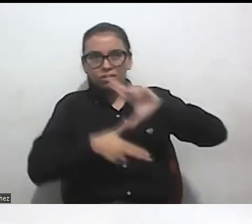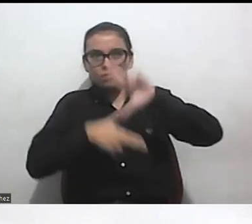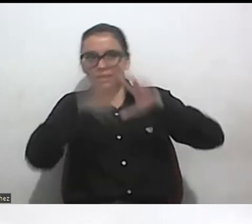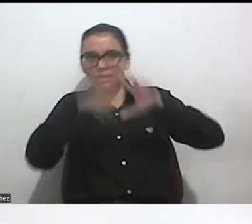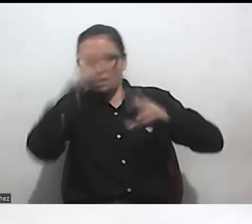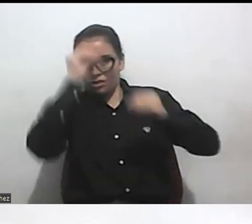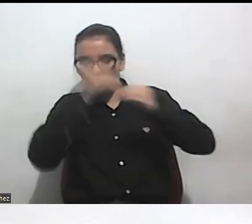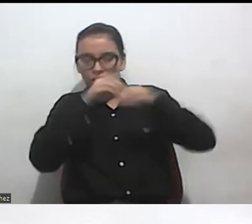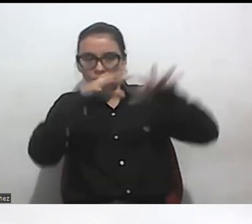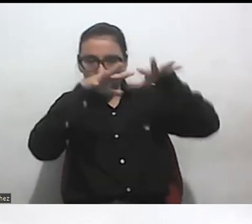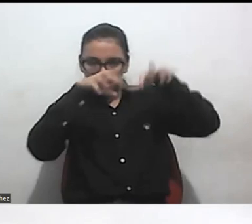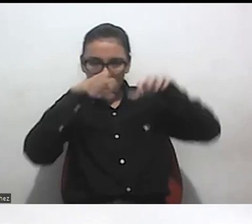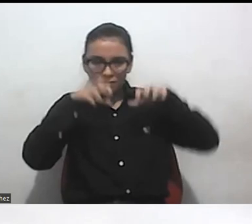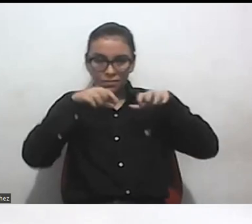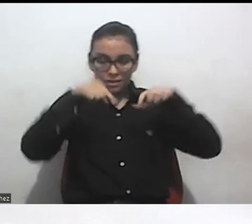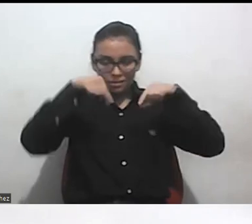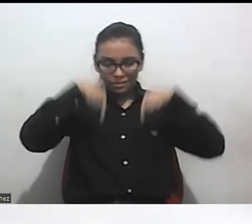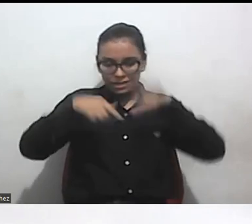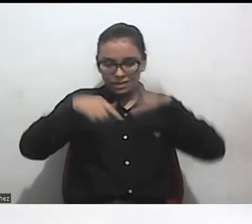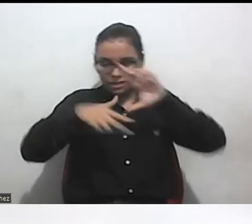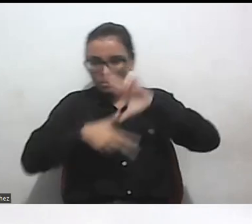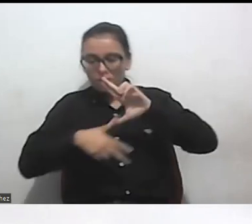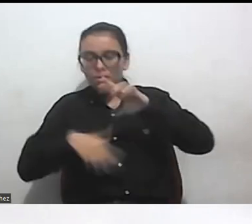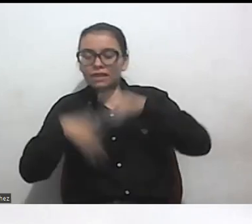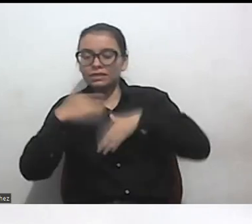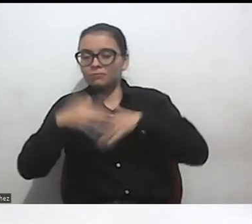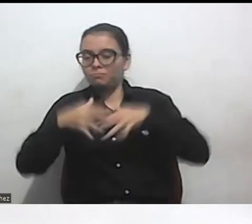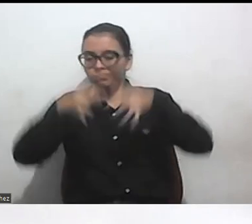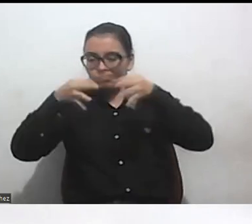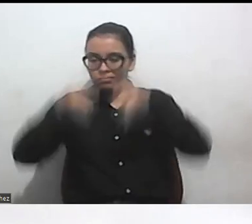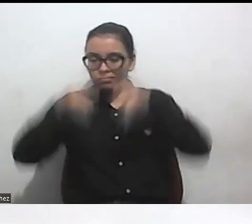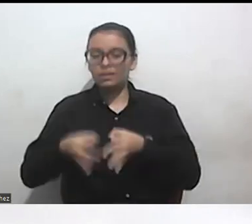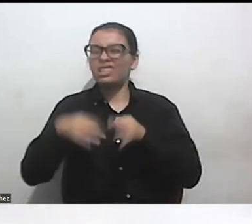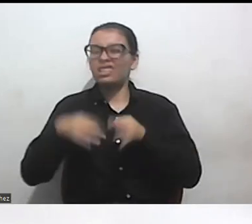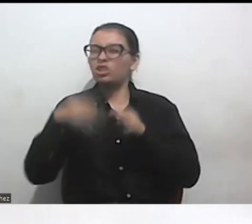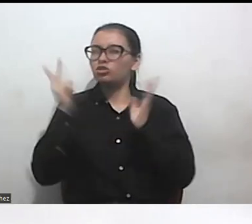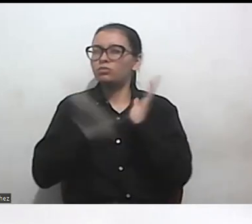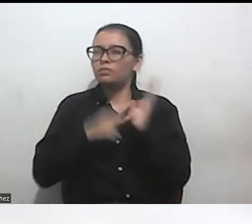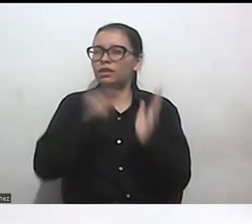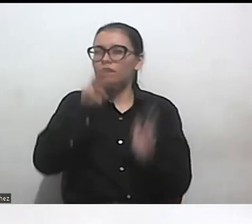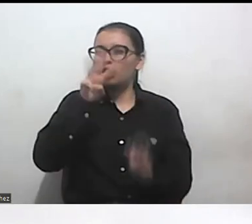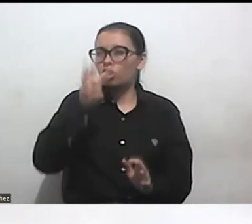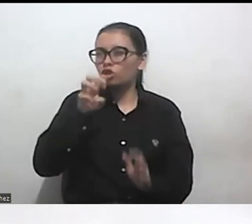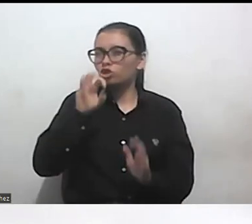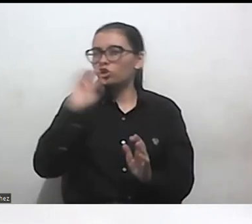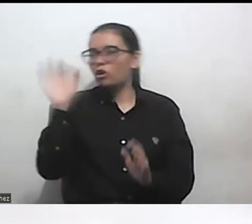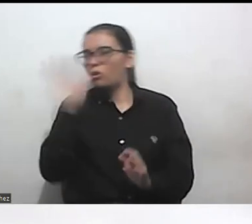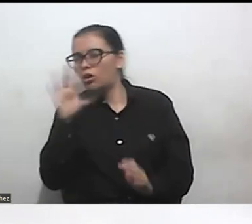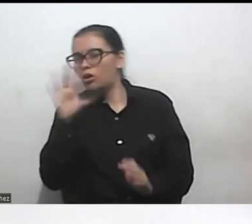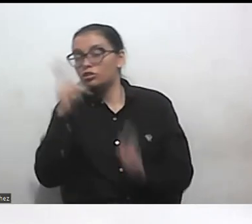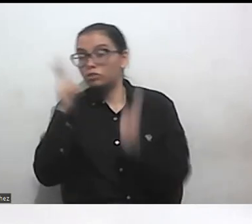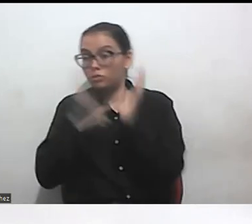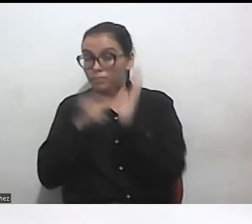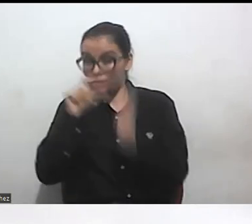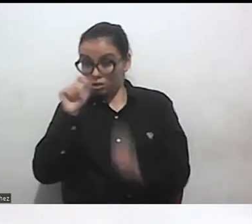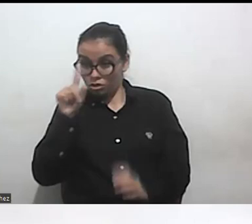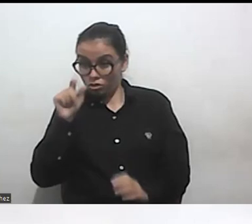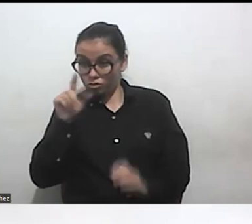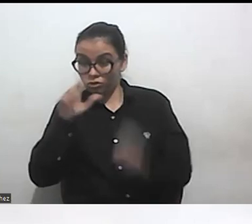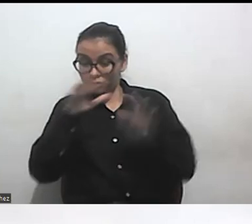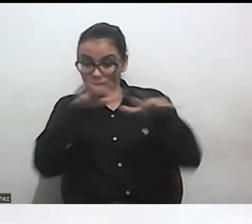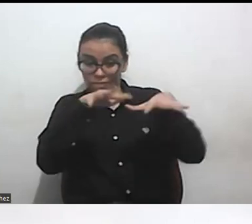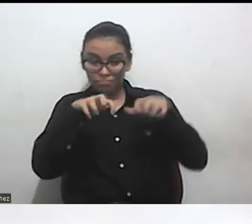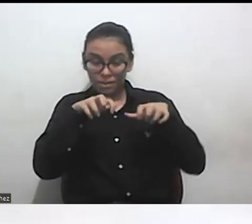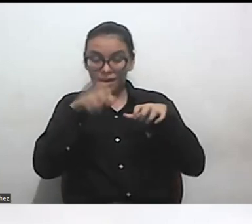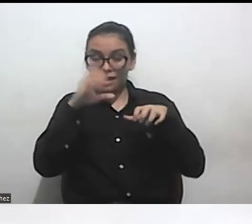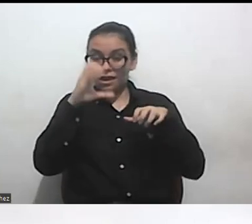nuestros países los ratificaron más o menos entre 2008 y 2011 la llegada de la convención obligó a